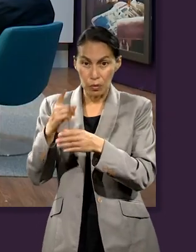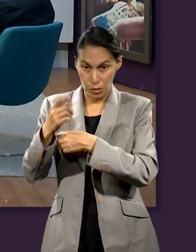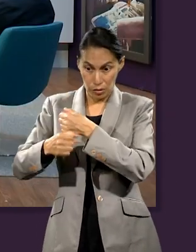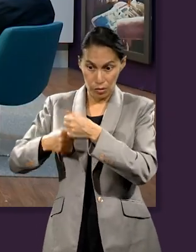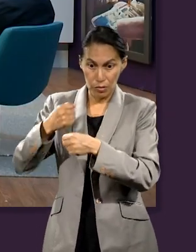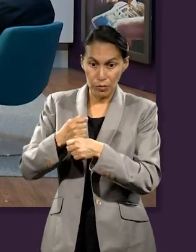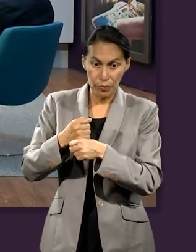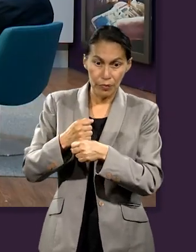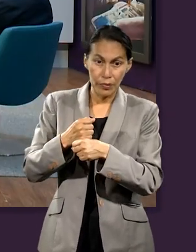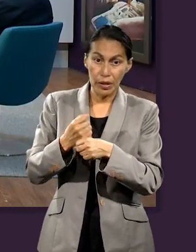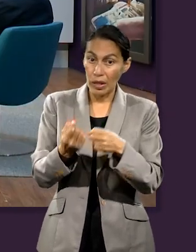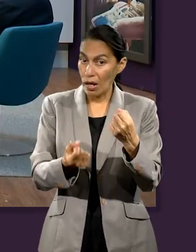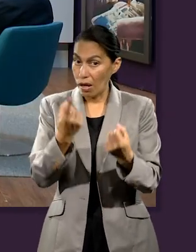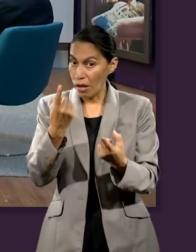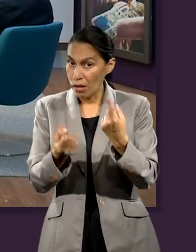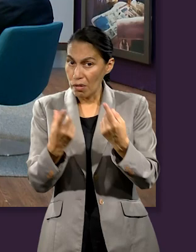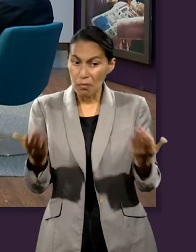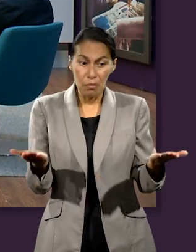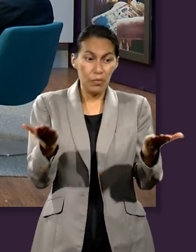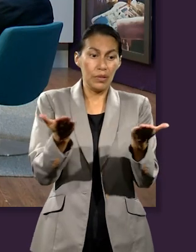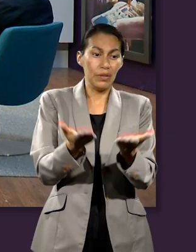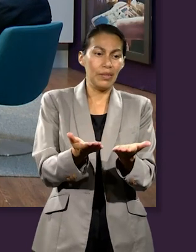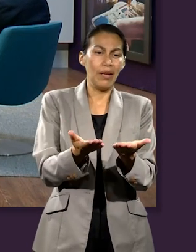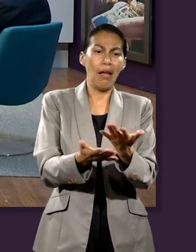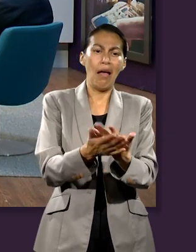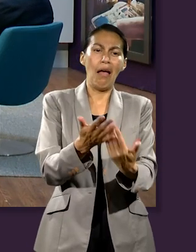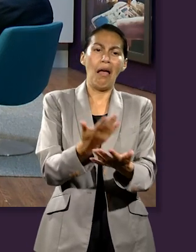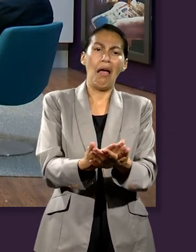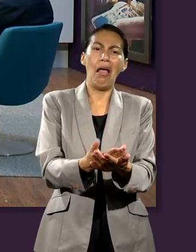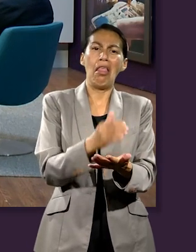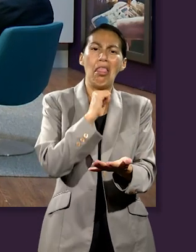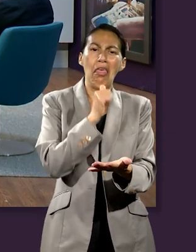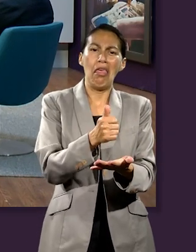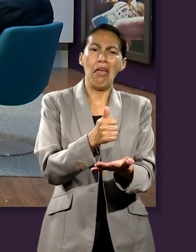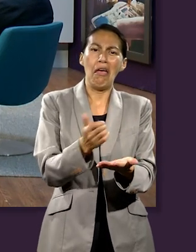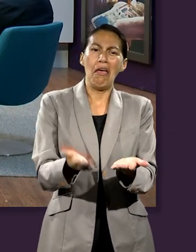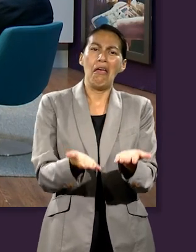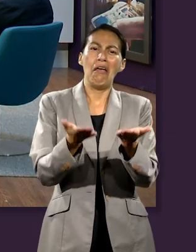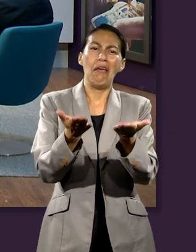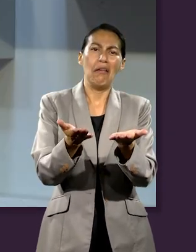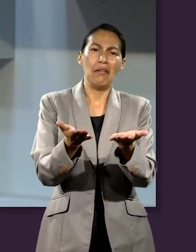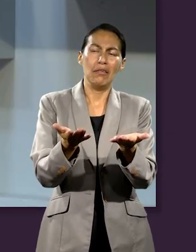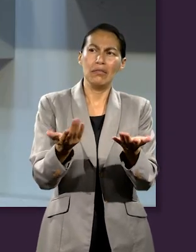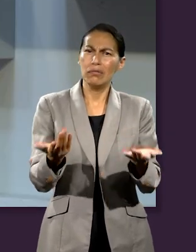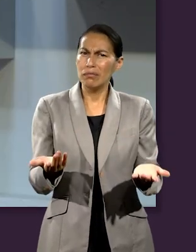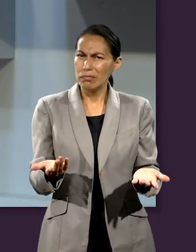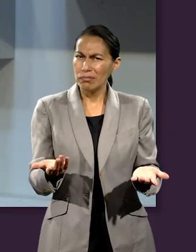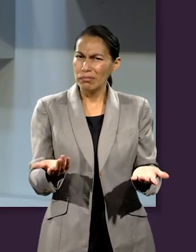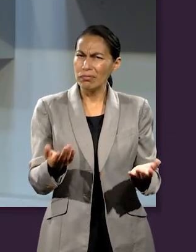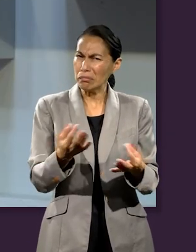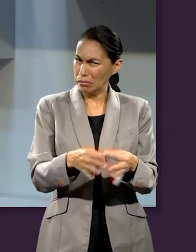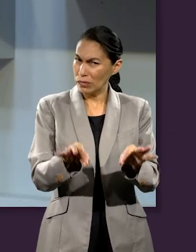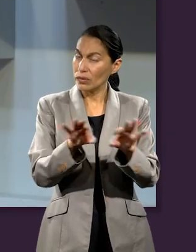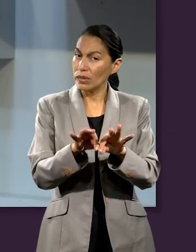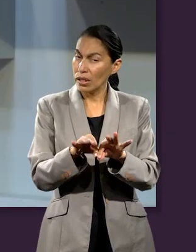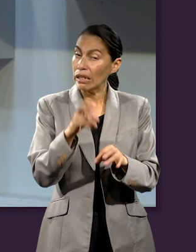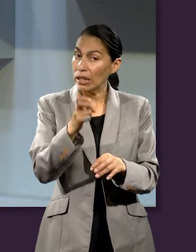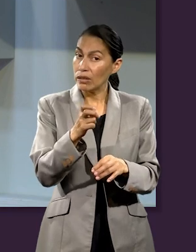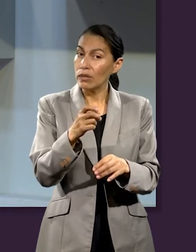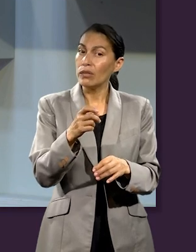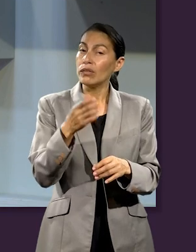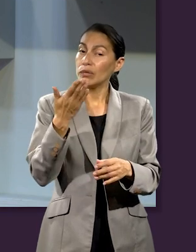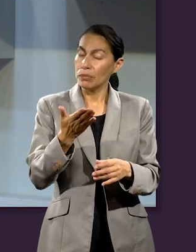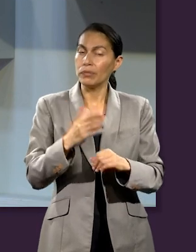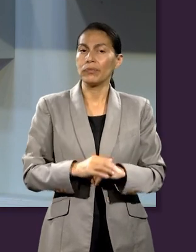y que ninguno se debiera presentar con las manos vacías. Eso es importante. Eso es un, hasta cierto punto es